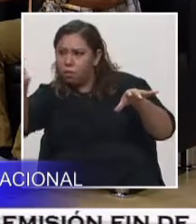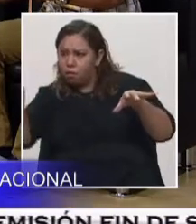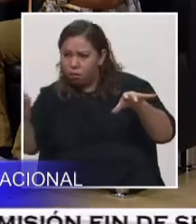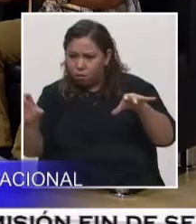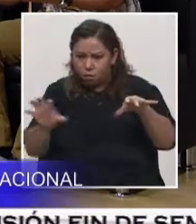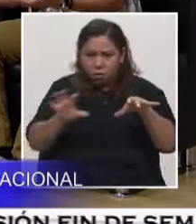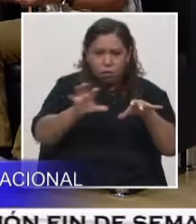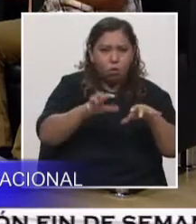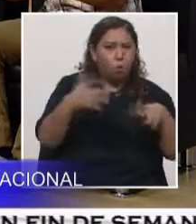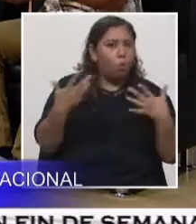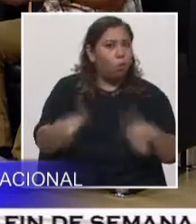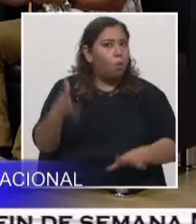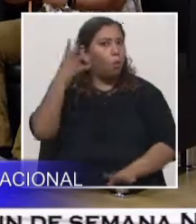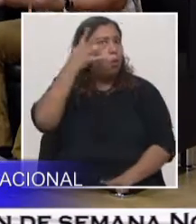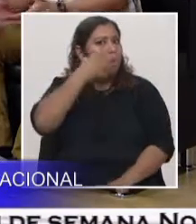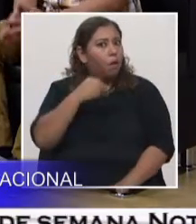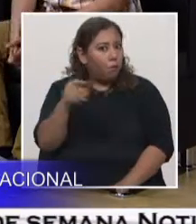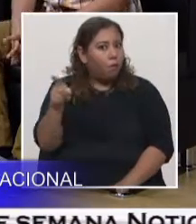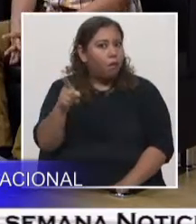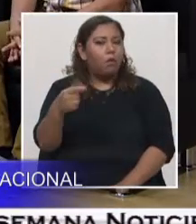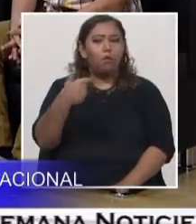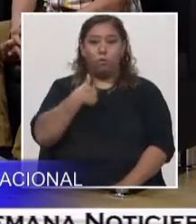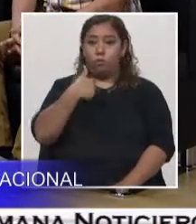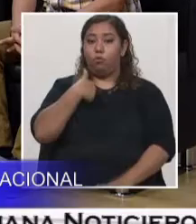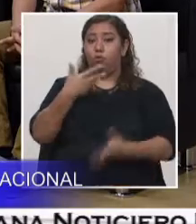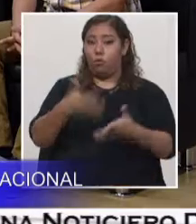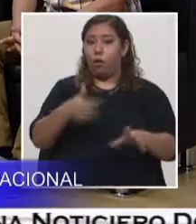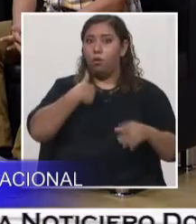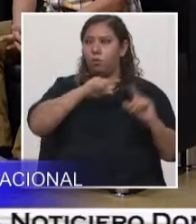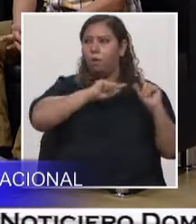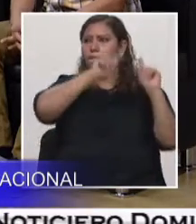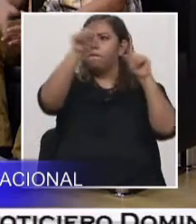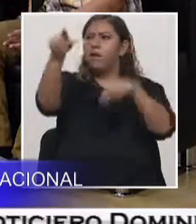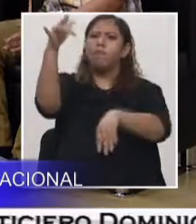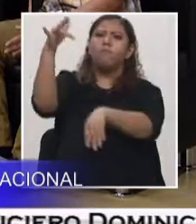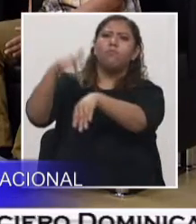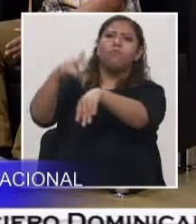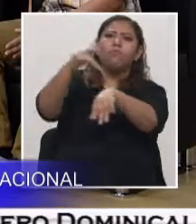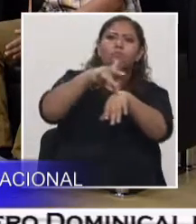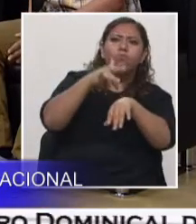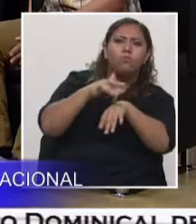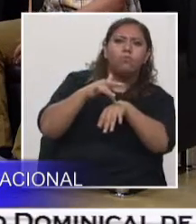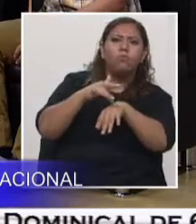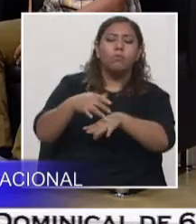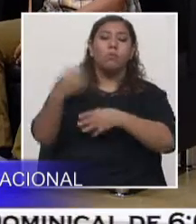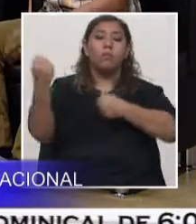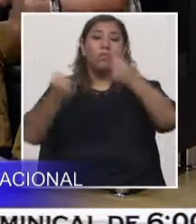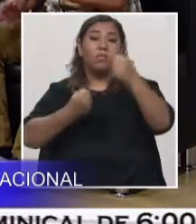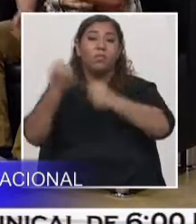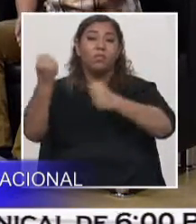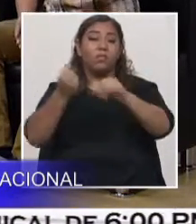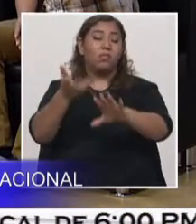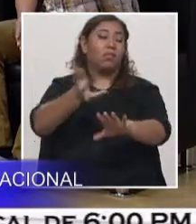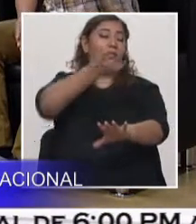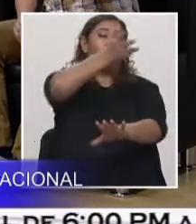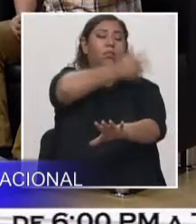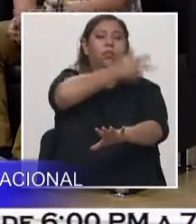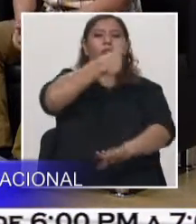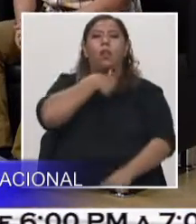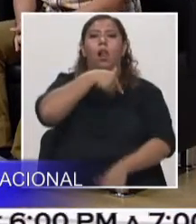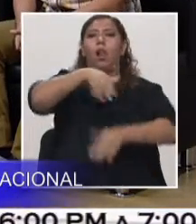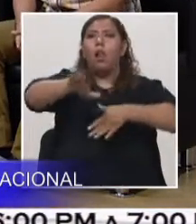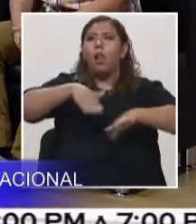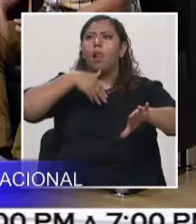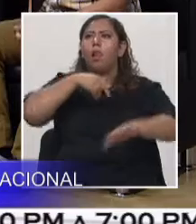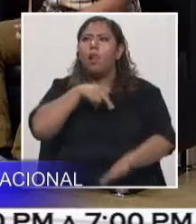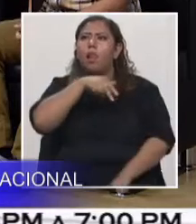del lugar. Mucha gente va, yo he ido, por ejemplo, a visitar, hay que dejar el carro a la orilla de la carretera, empezar a caminar